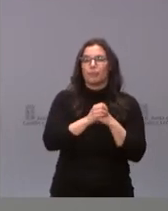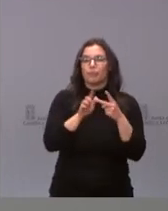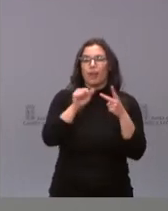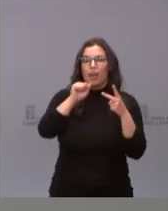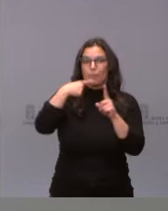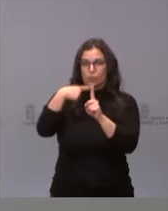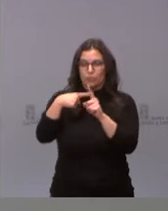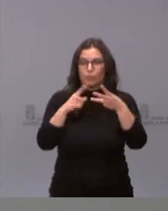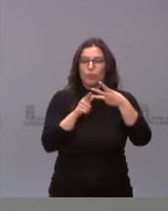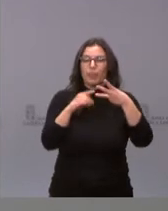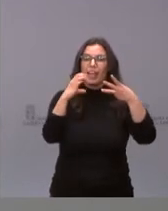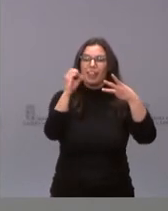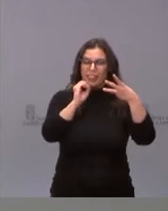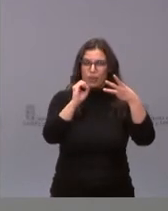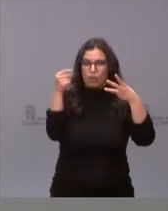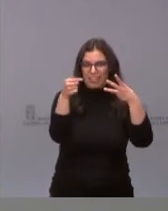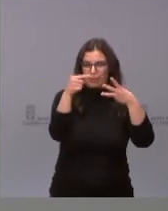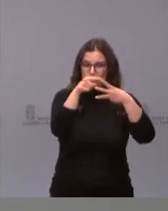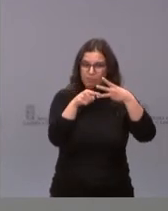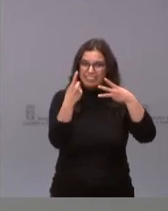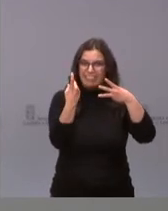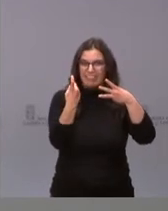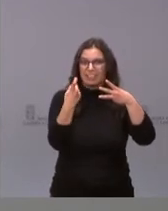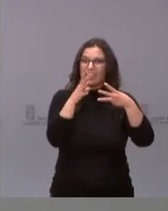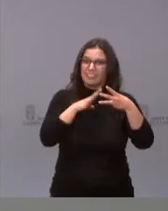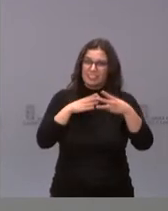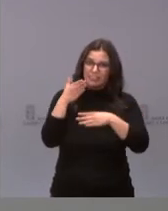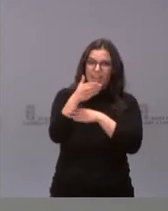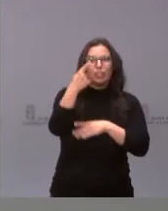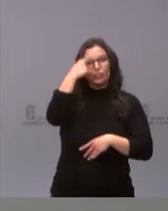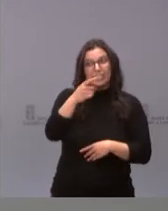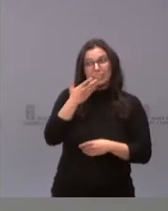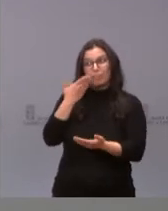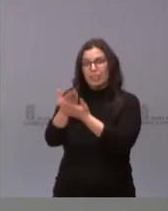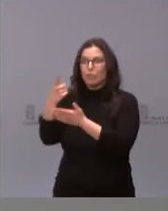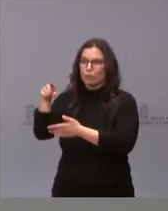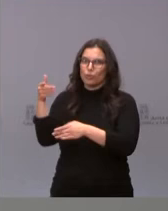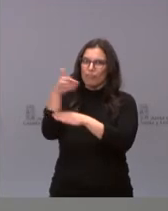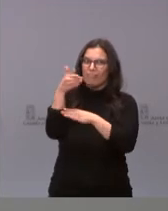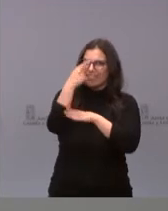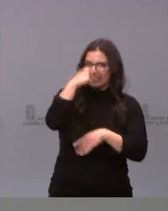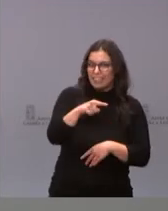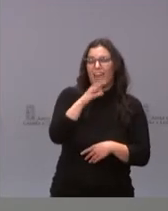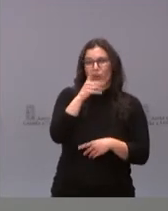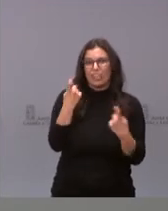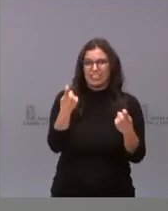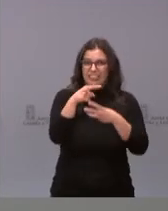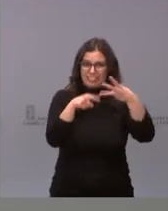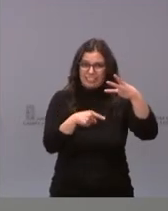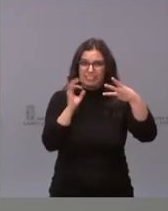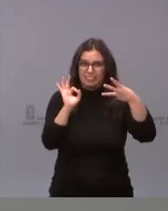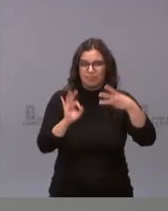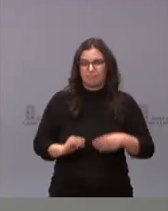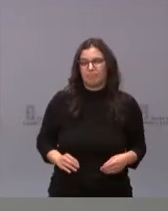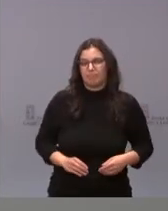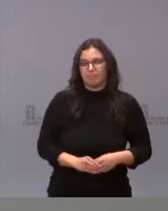A positivo y cero negativo. Acudan. Sé que siempre lo hacen cuando les pedimos ayuda y en ese momento necesitamos que lo